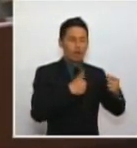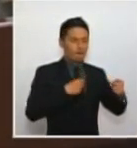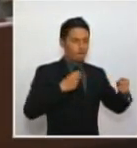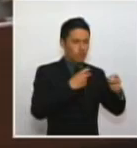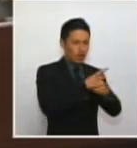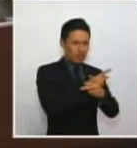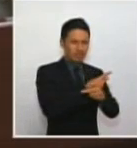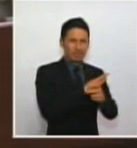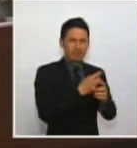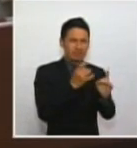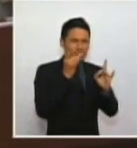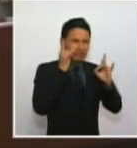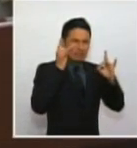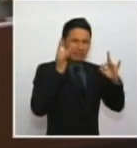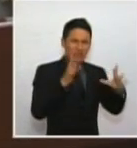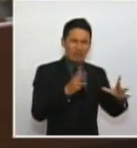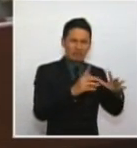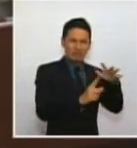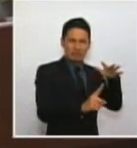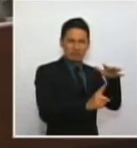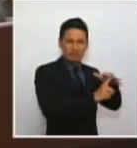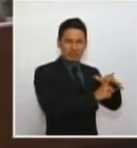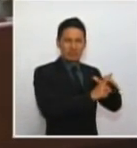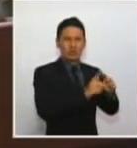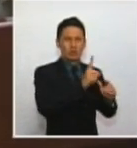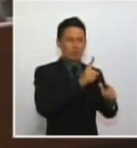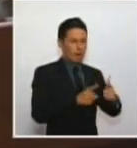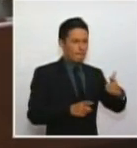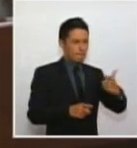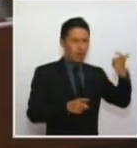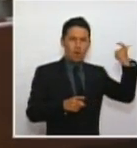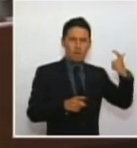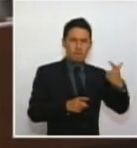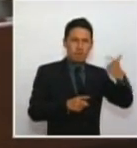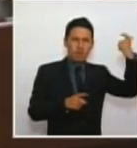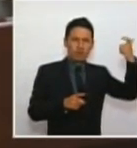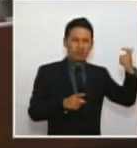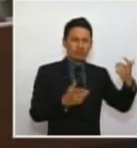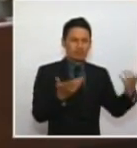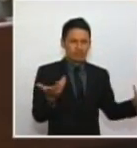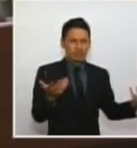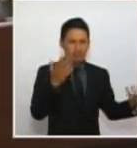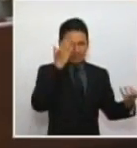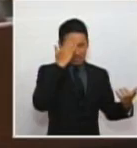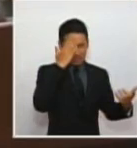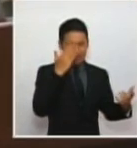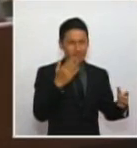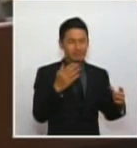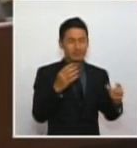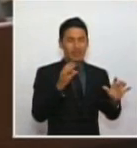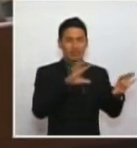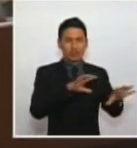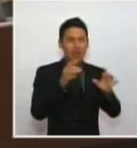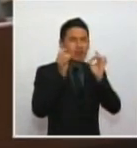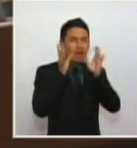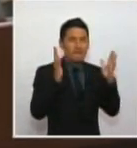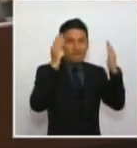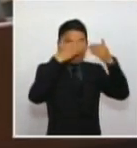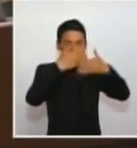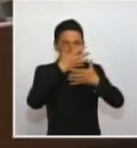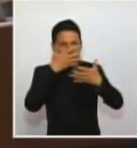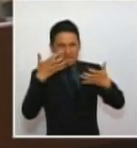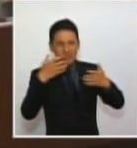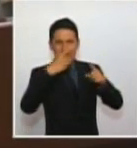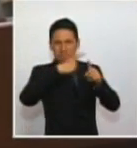fratricida, de las balas y del terrorismo de estos grupos